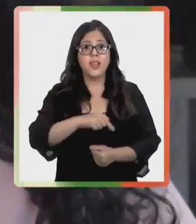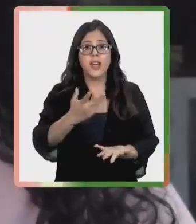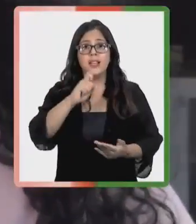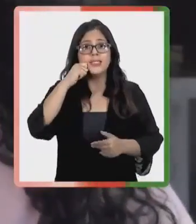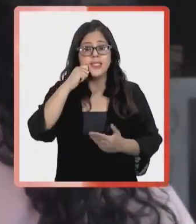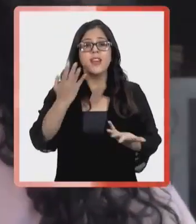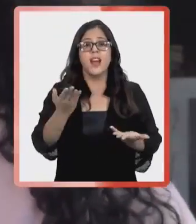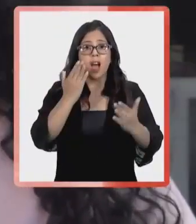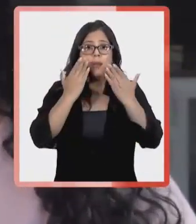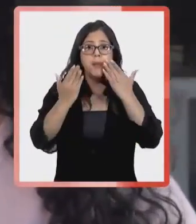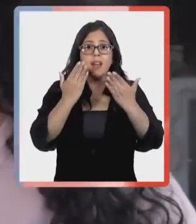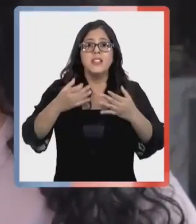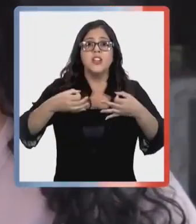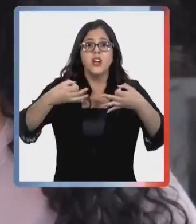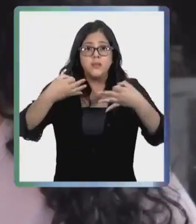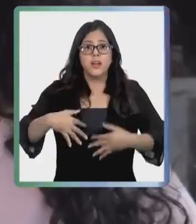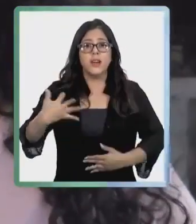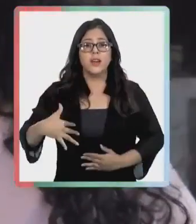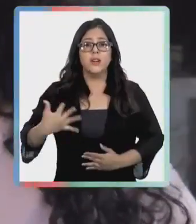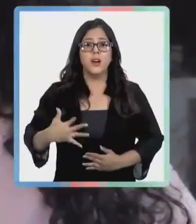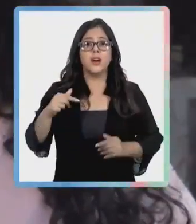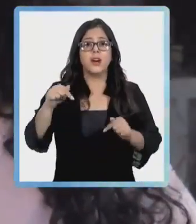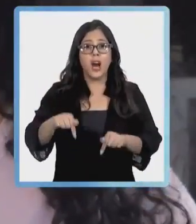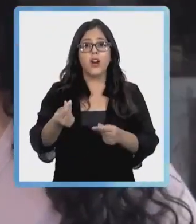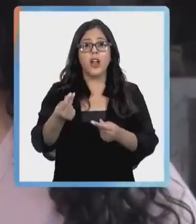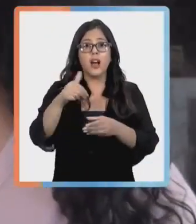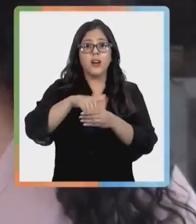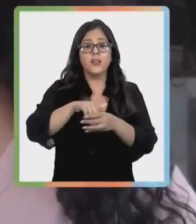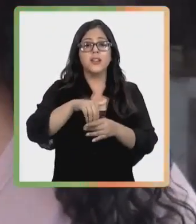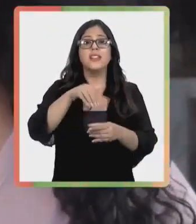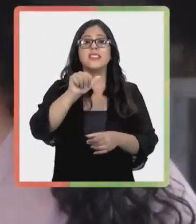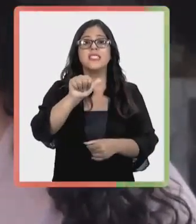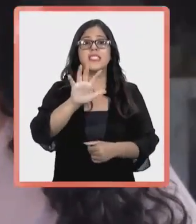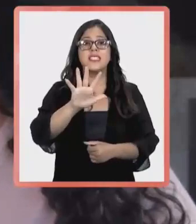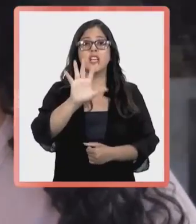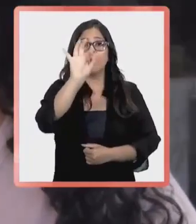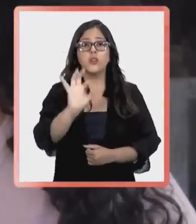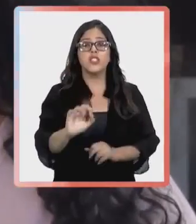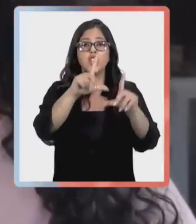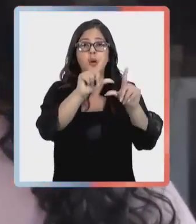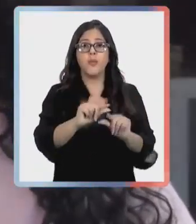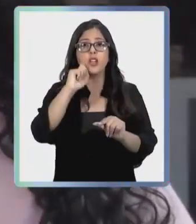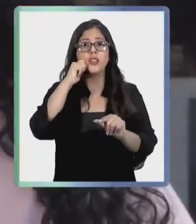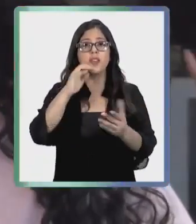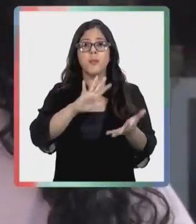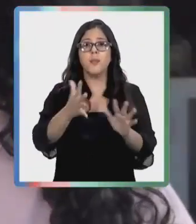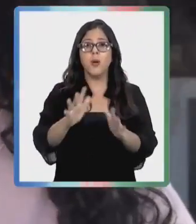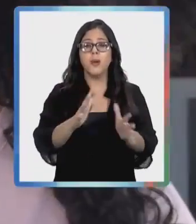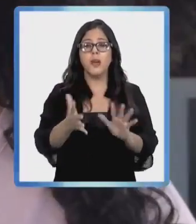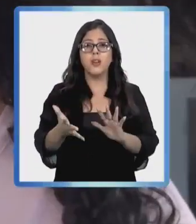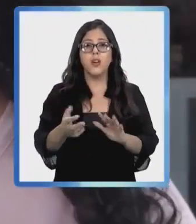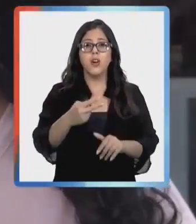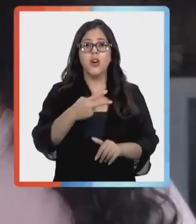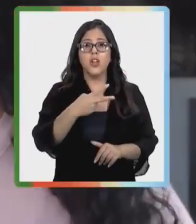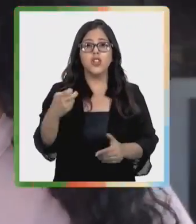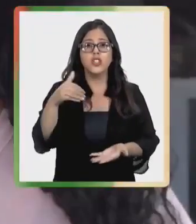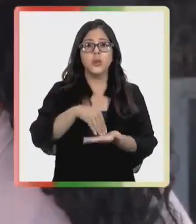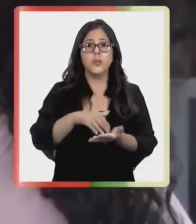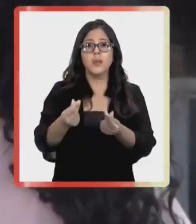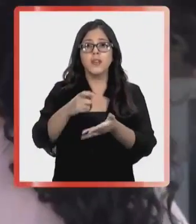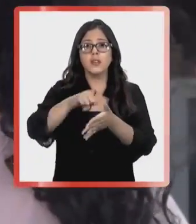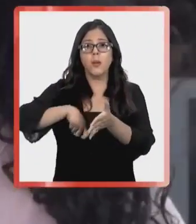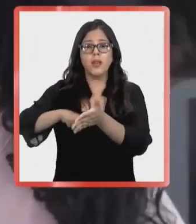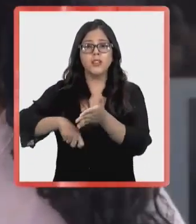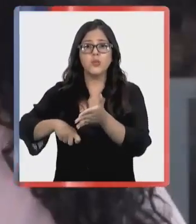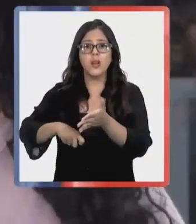comuna, para nosotros fue un gran beneficio. Nos estamos ahorrando un 65% menos, que eso equivale a alrededor de 200